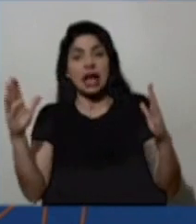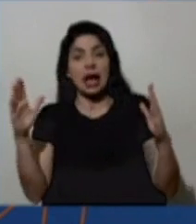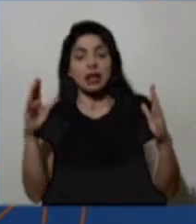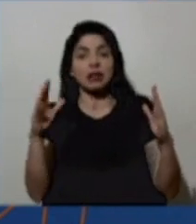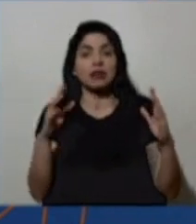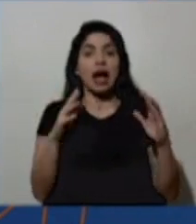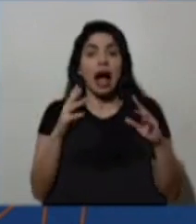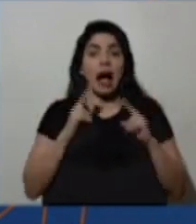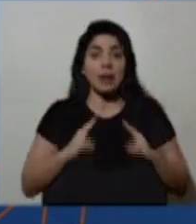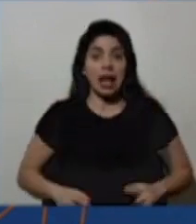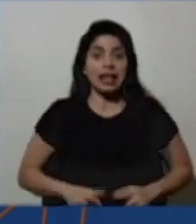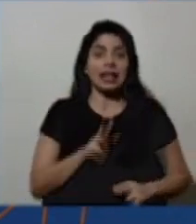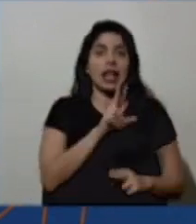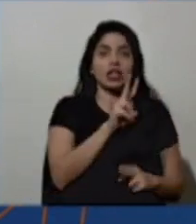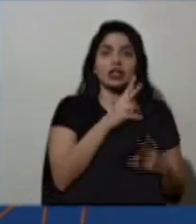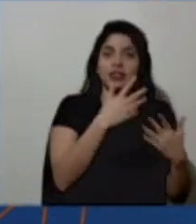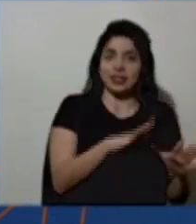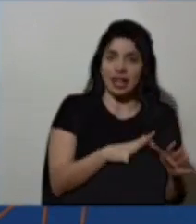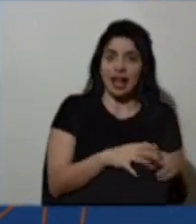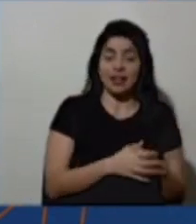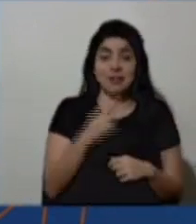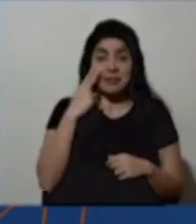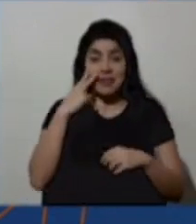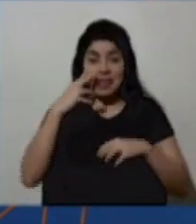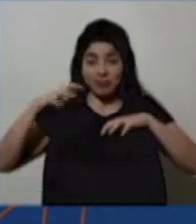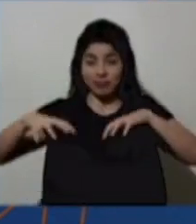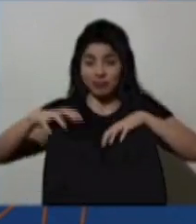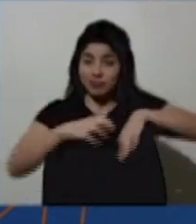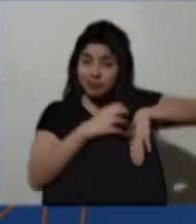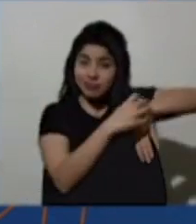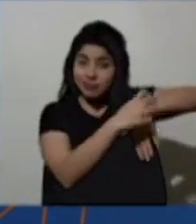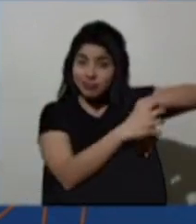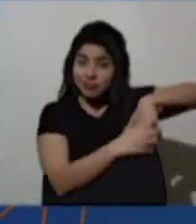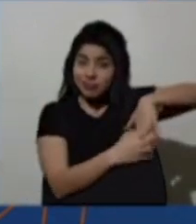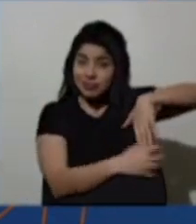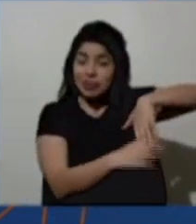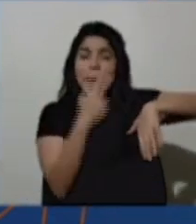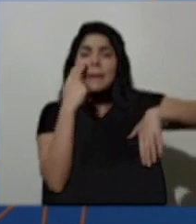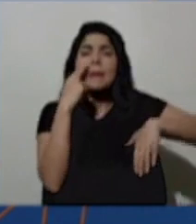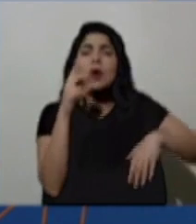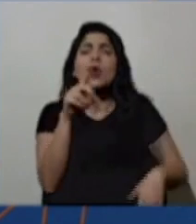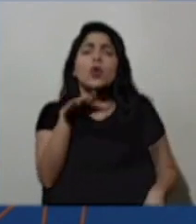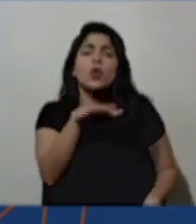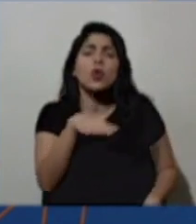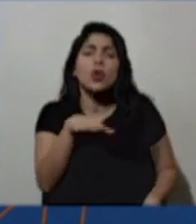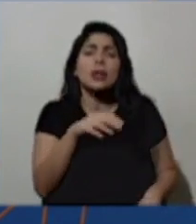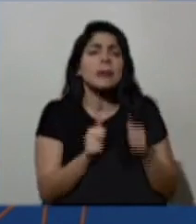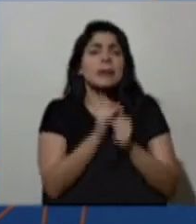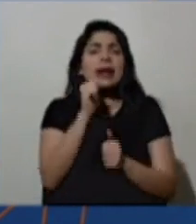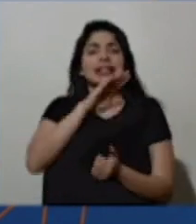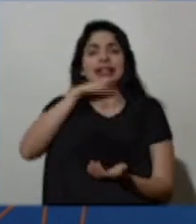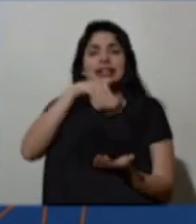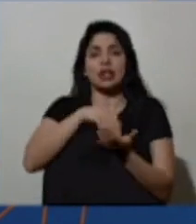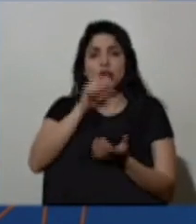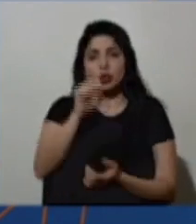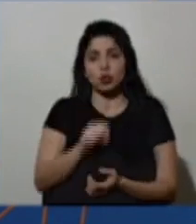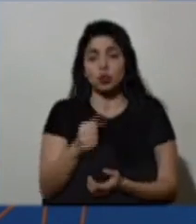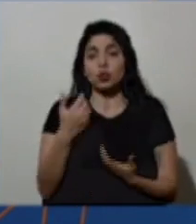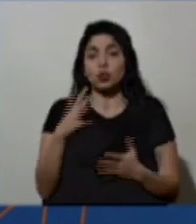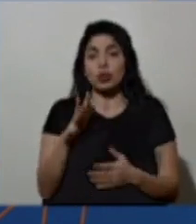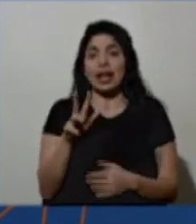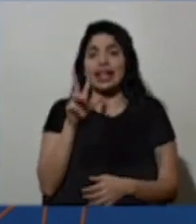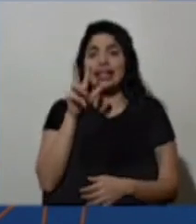regiones que están en la pantalla, se ve que la región que lleva más es la Central Sur, que lleva 35